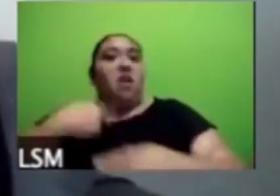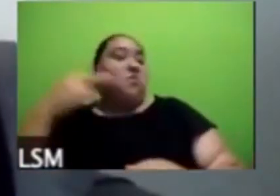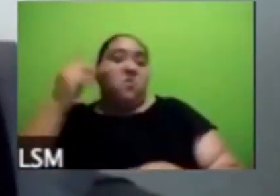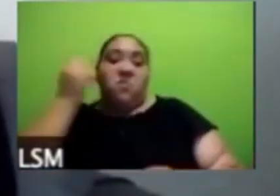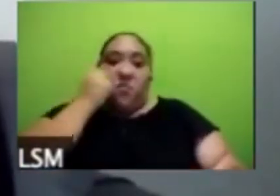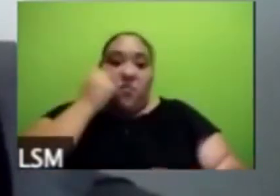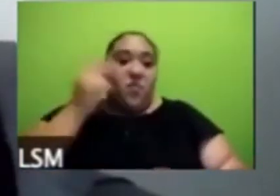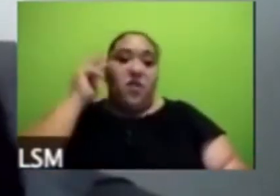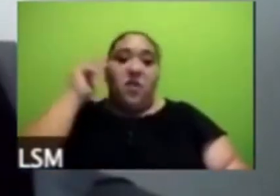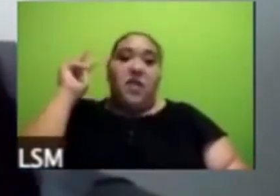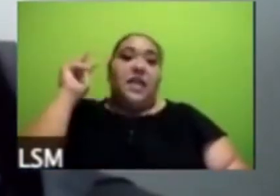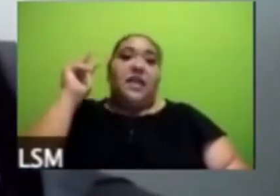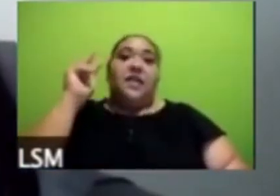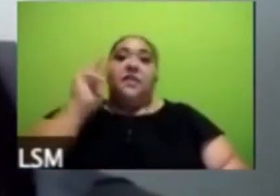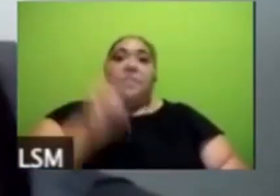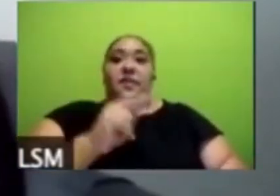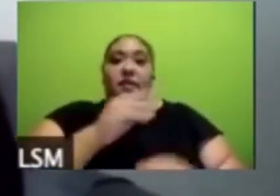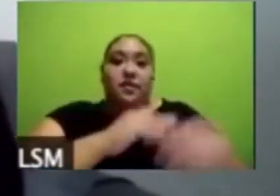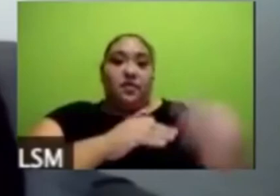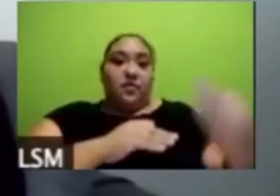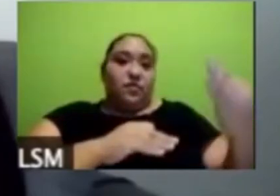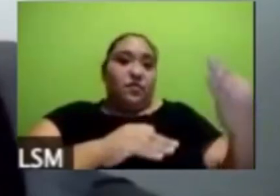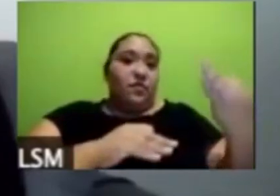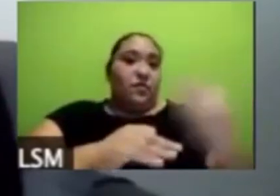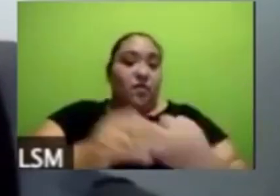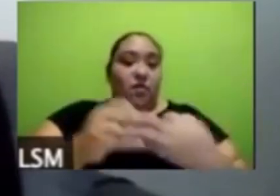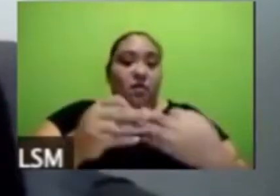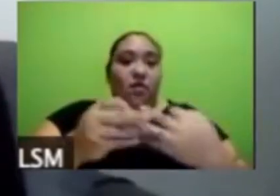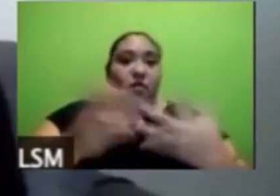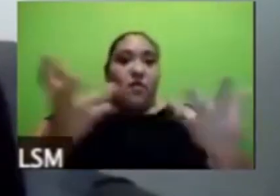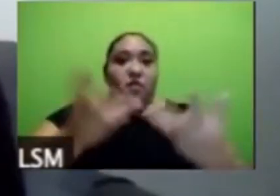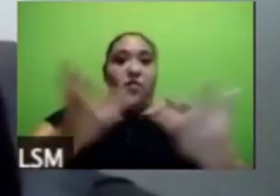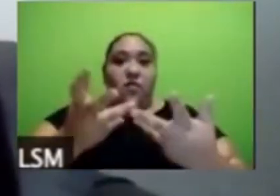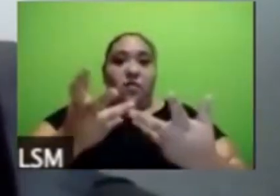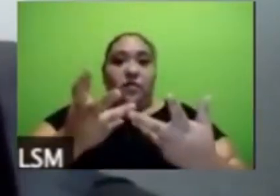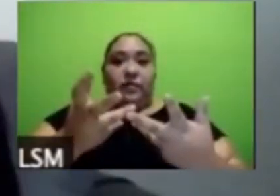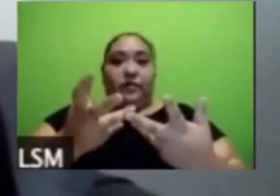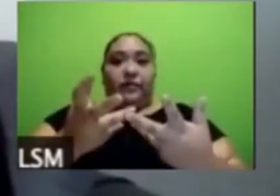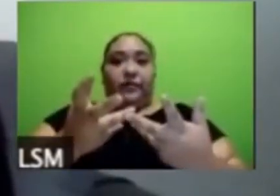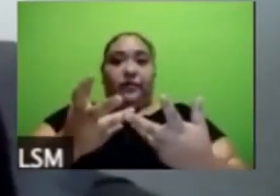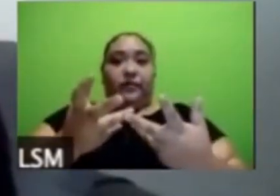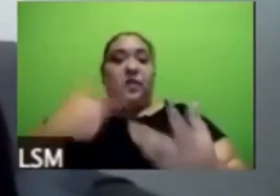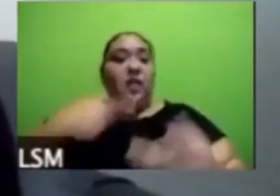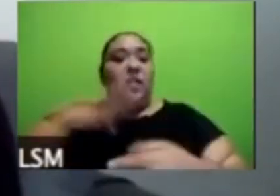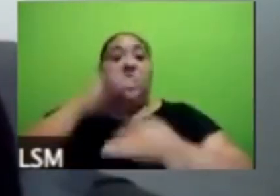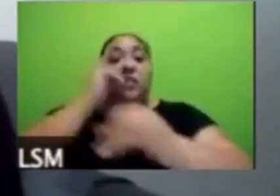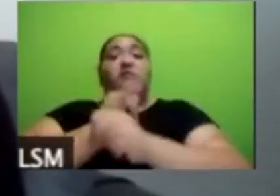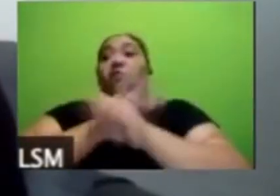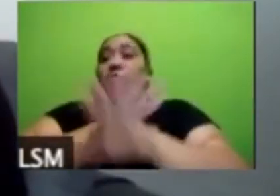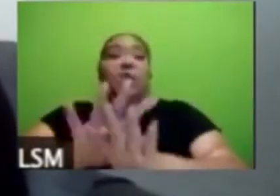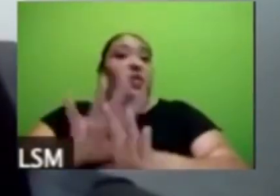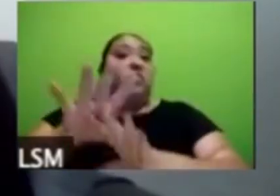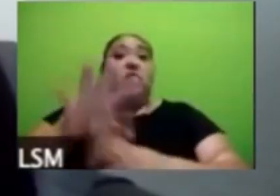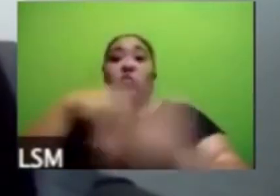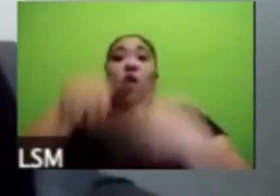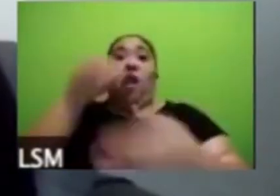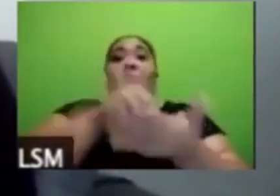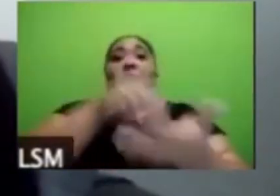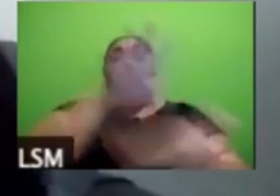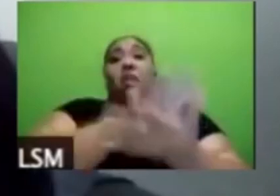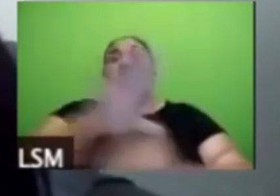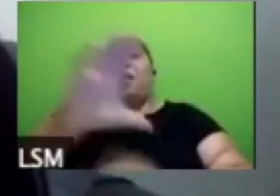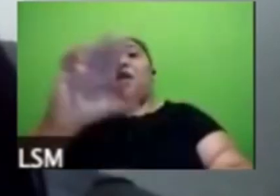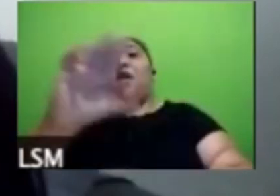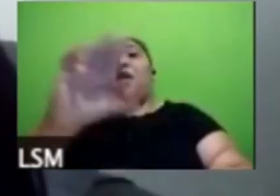señalado esto último que Lorena menciona en términos por ejemplo de la agenda con APRED es importantísimo ¿cómo van a ser estigmatizadas